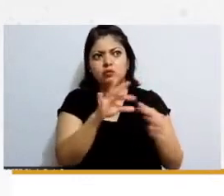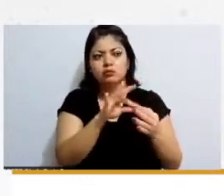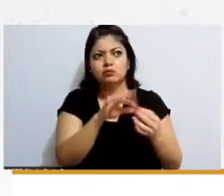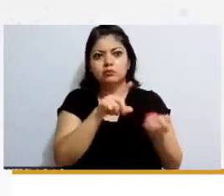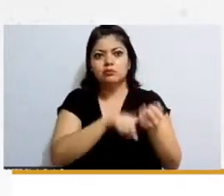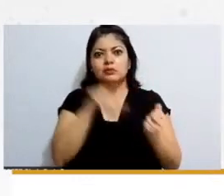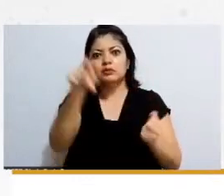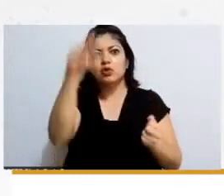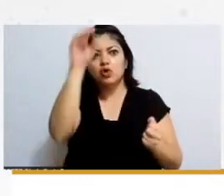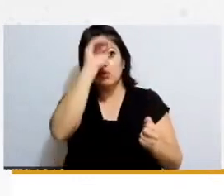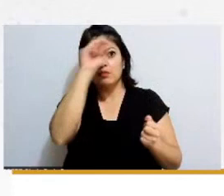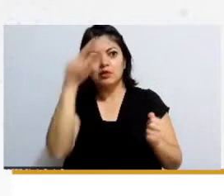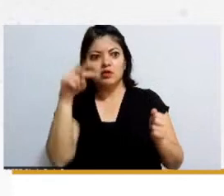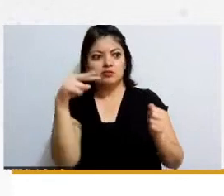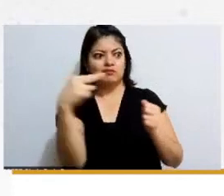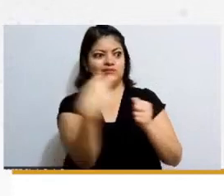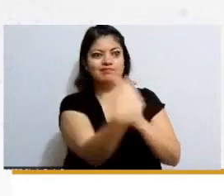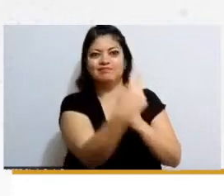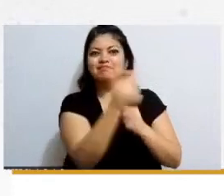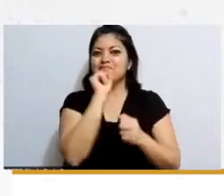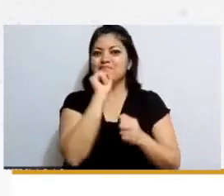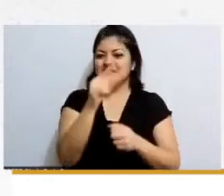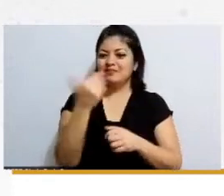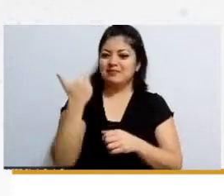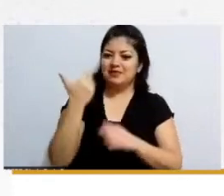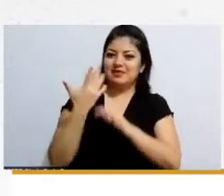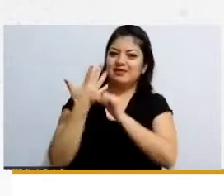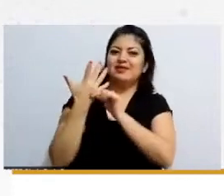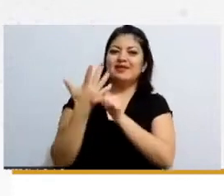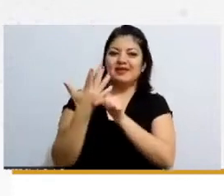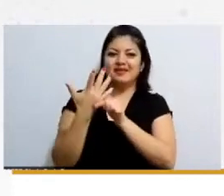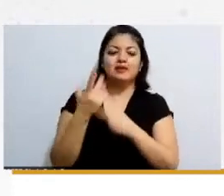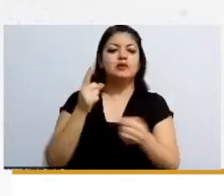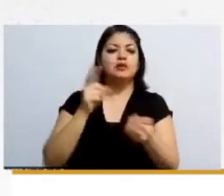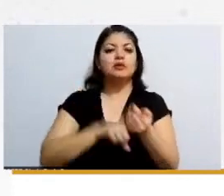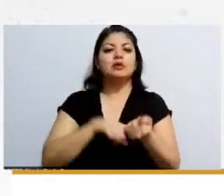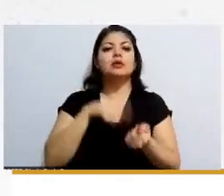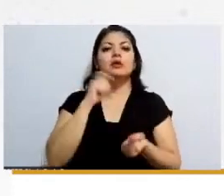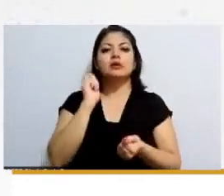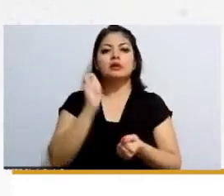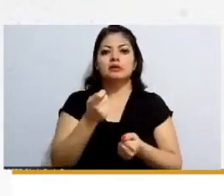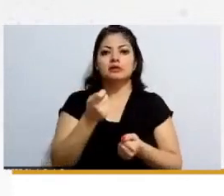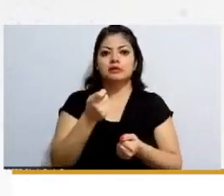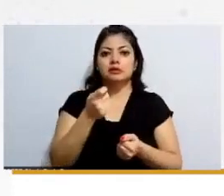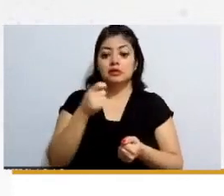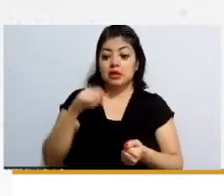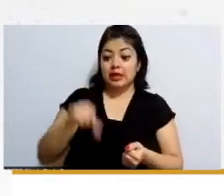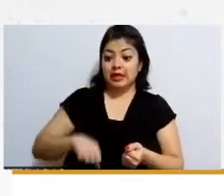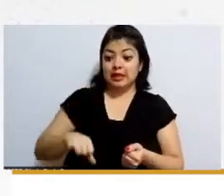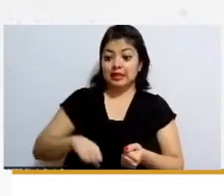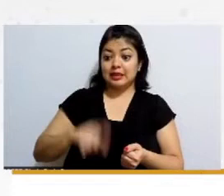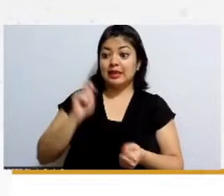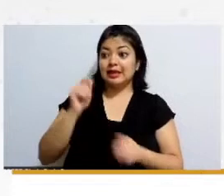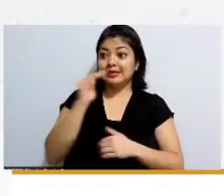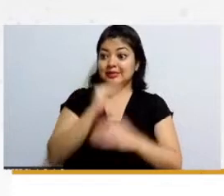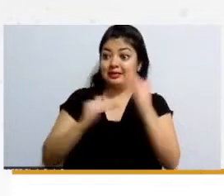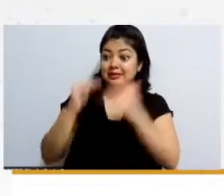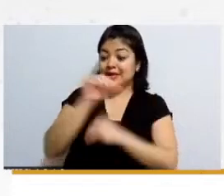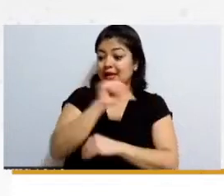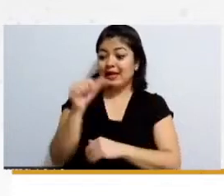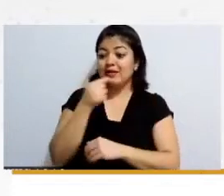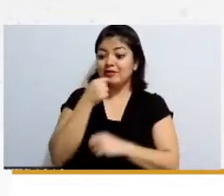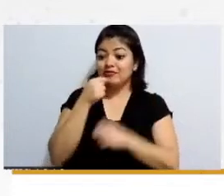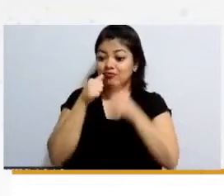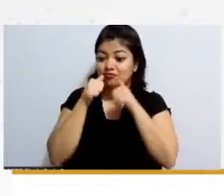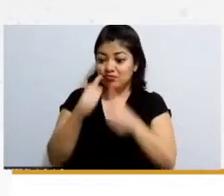perspectivas como aquí lo mencionaba, incluso se habla del interés superior del menor, no solamente de ellos sino que también las guarderías como